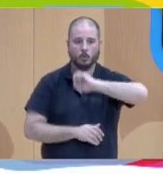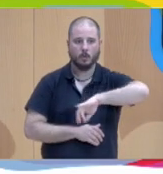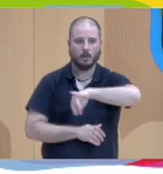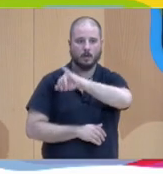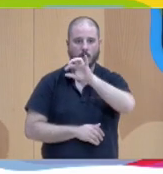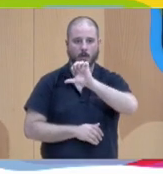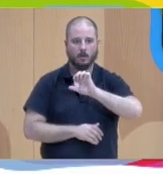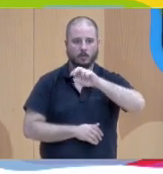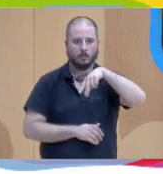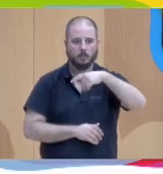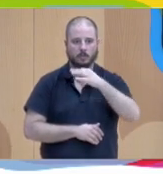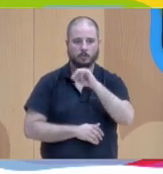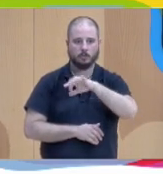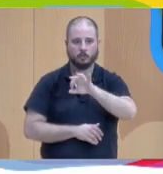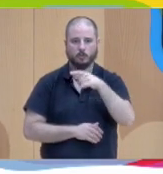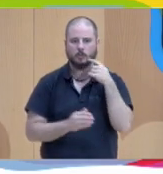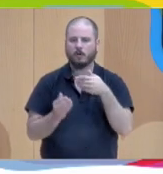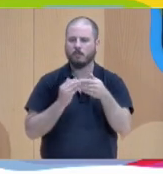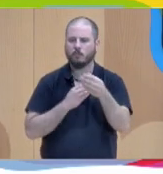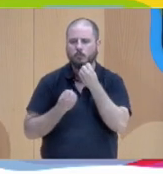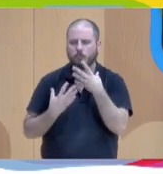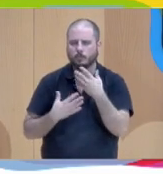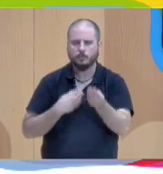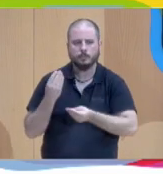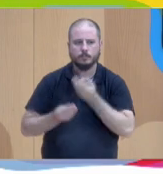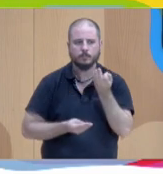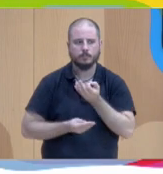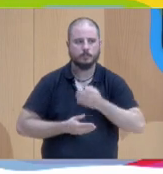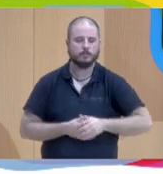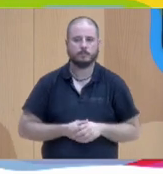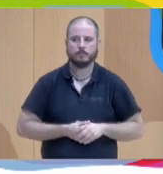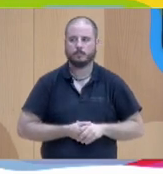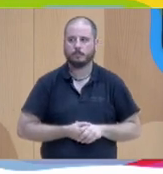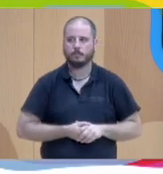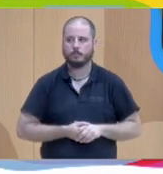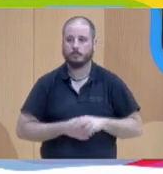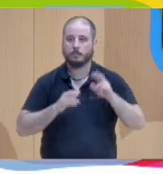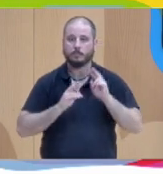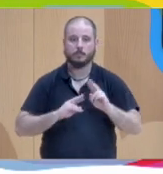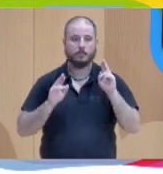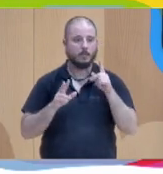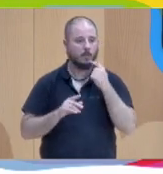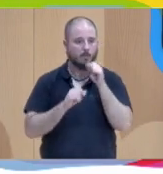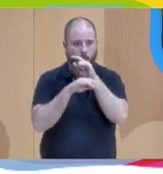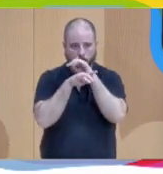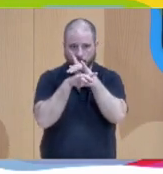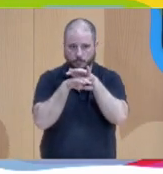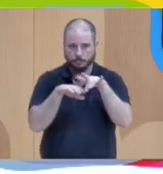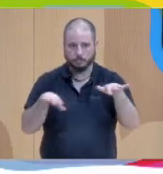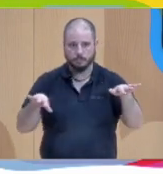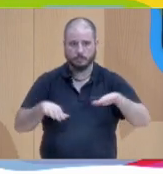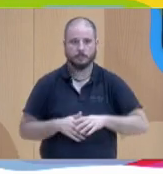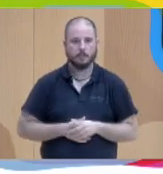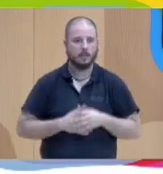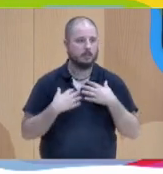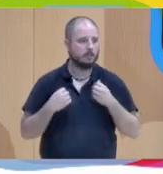¿qué más hacemos para que el futuro nos venga bien y bonito? Pues yo, sobre todo, espero que nos contagien la salud mental.